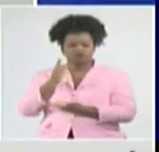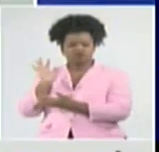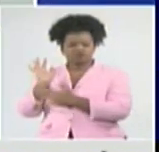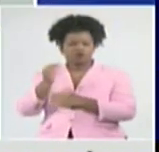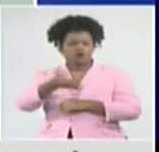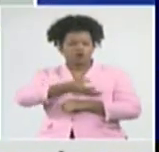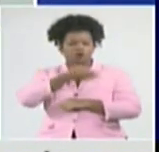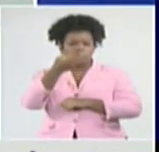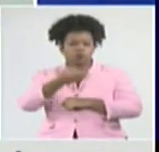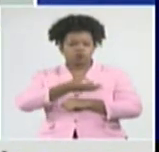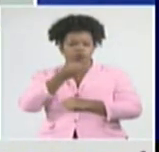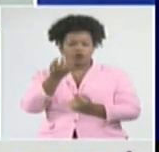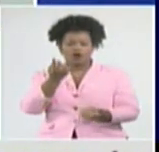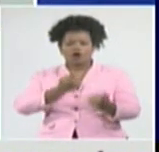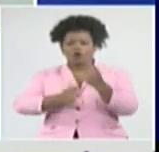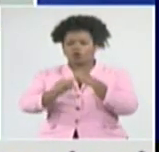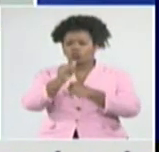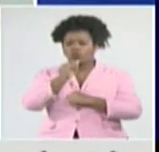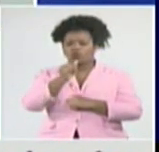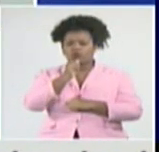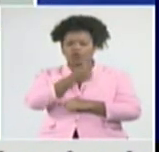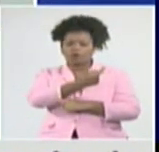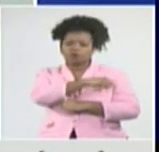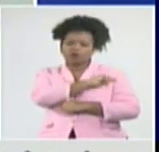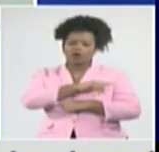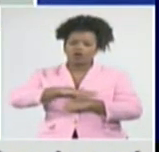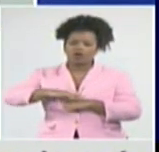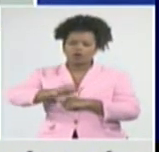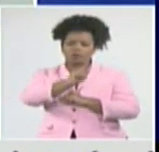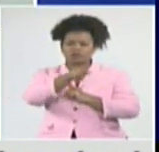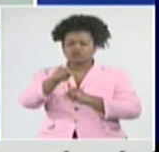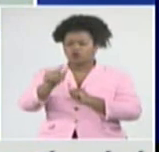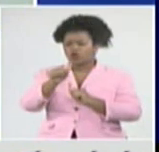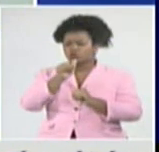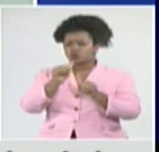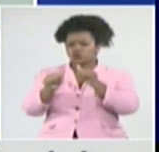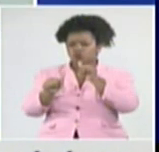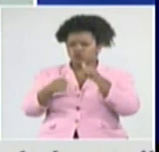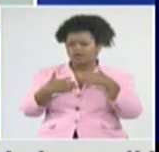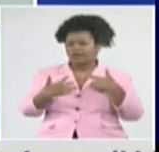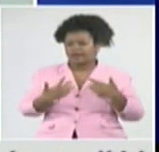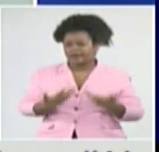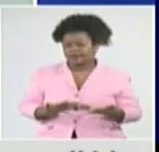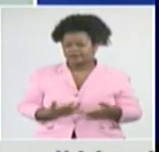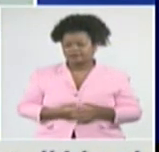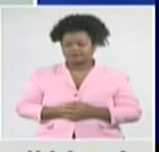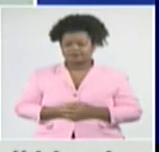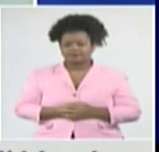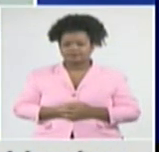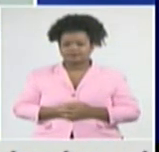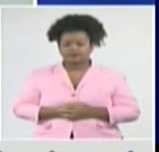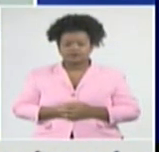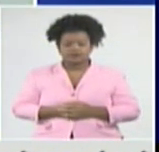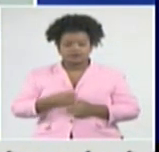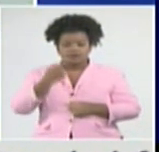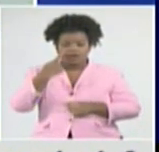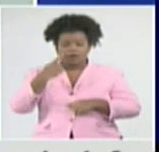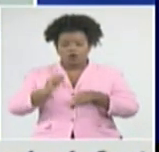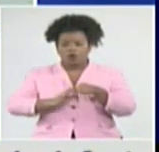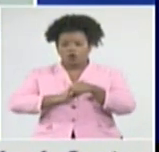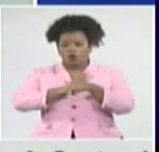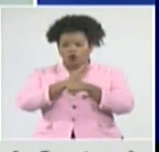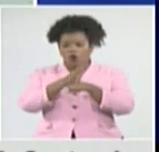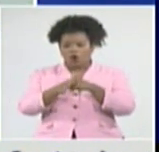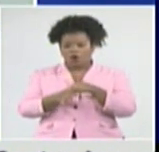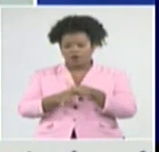comentarios que nos han referido las personas. En relación con la reducción de la incidencia